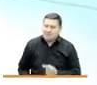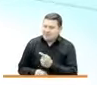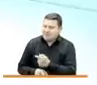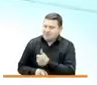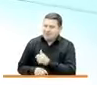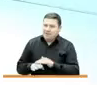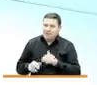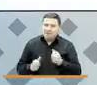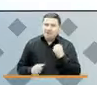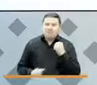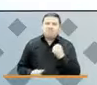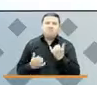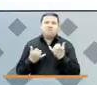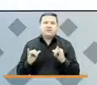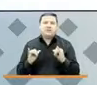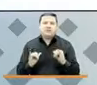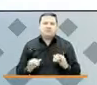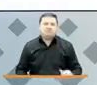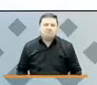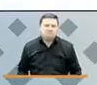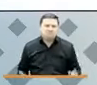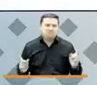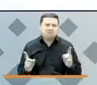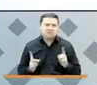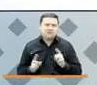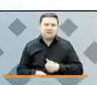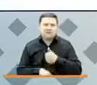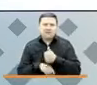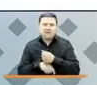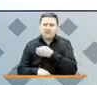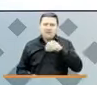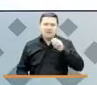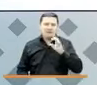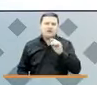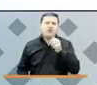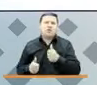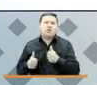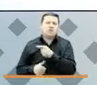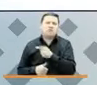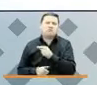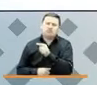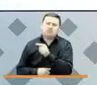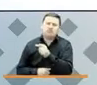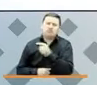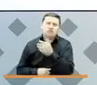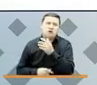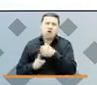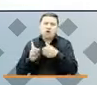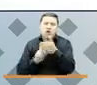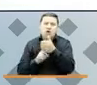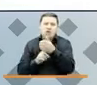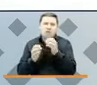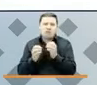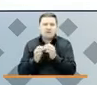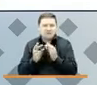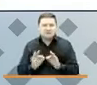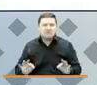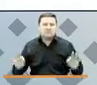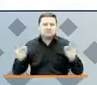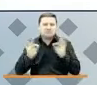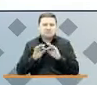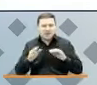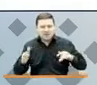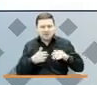dificultad. Finalmente, y muy breve, directora Marcela, ¿cuáles serían para usted los logros más relevantes del Archivo